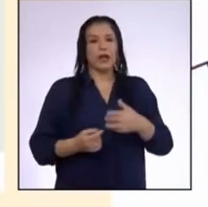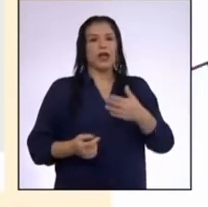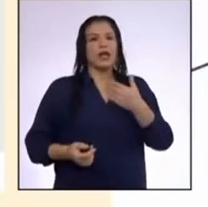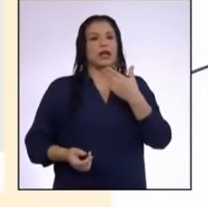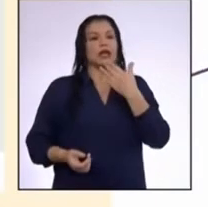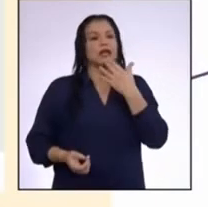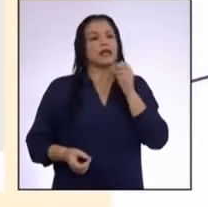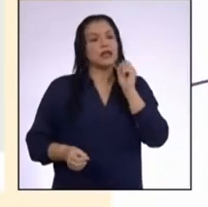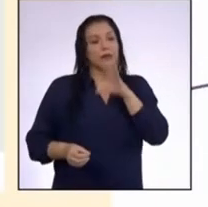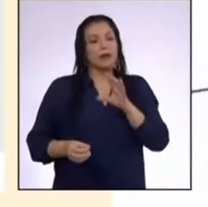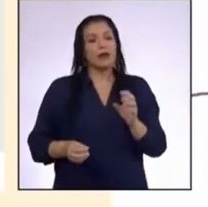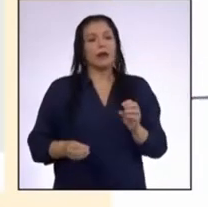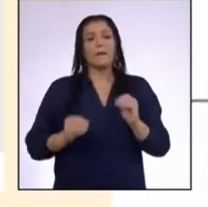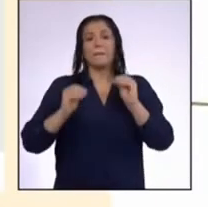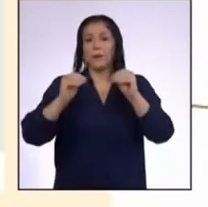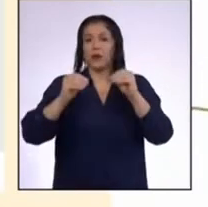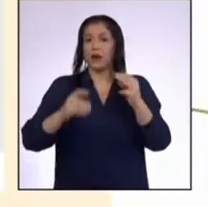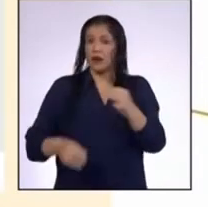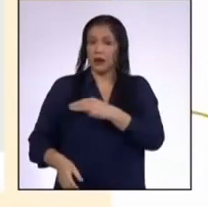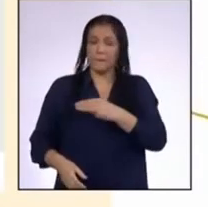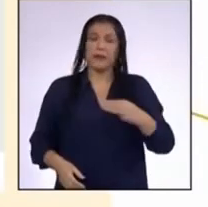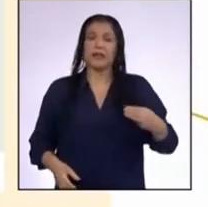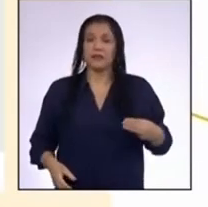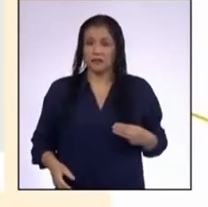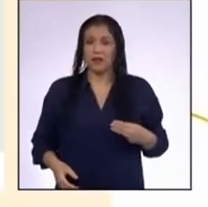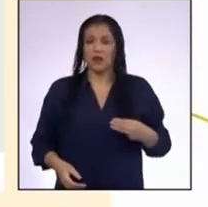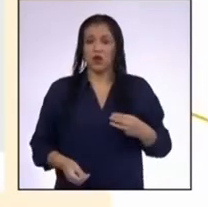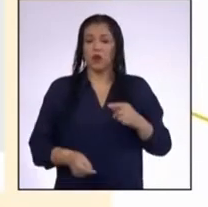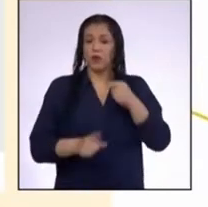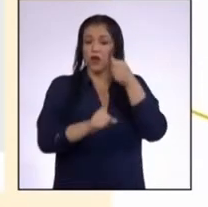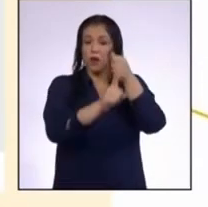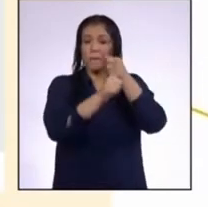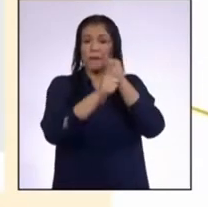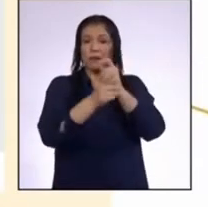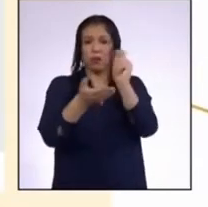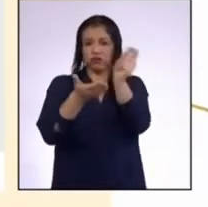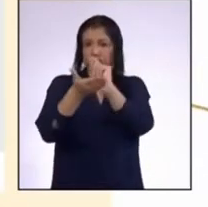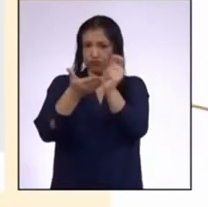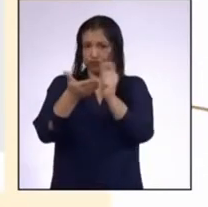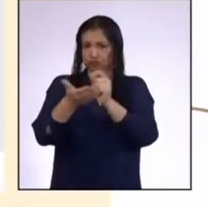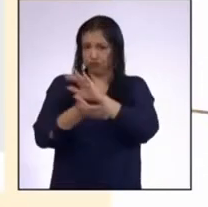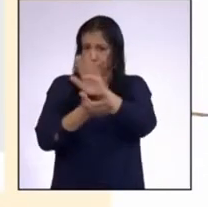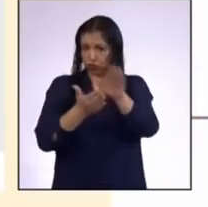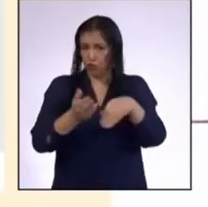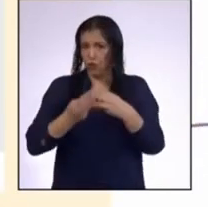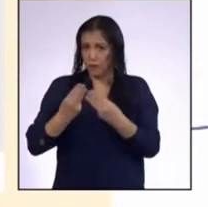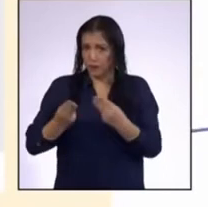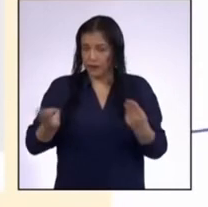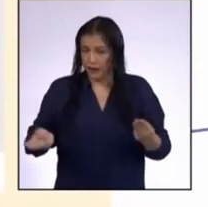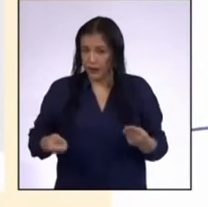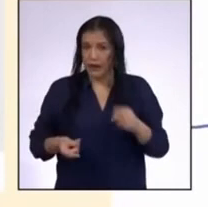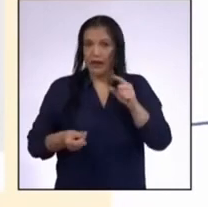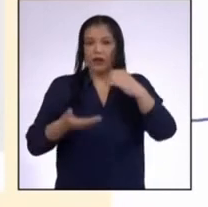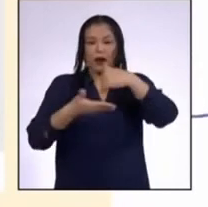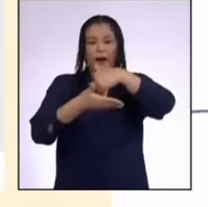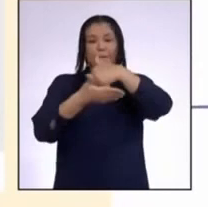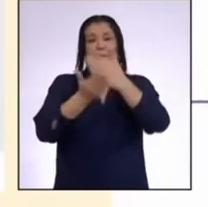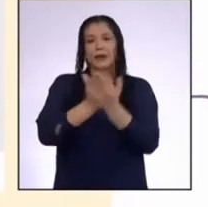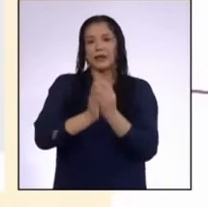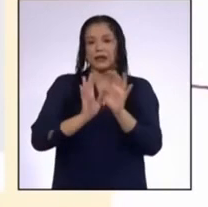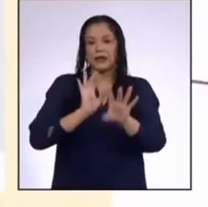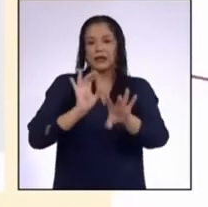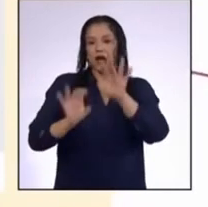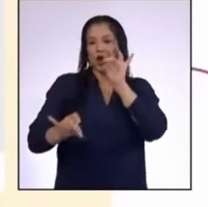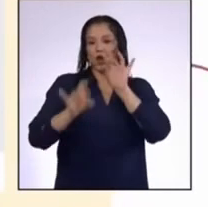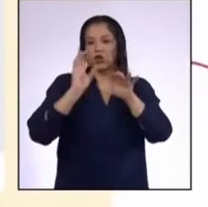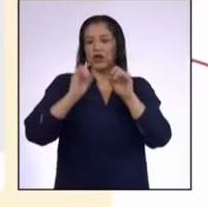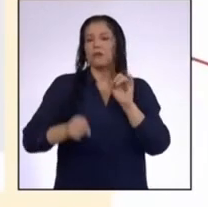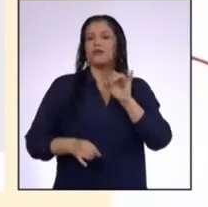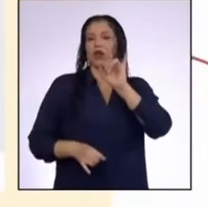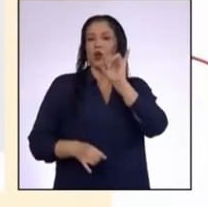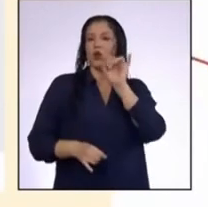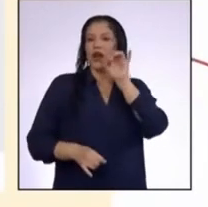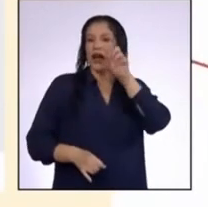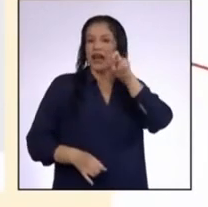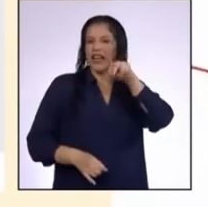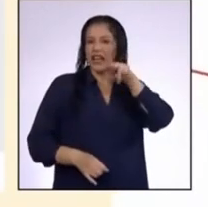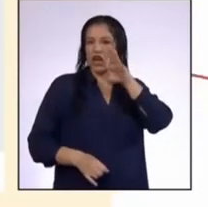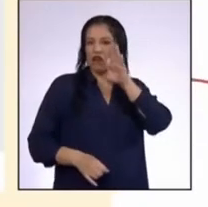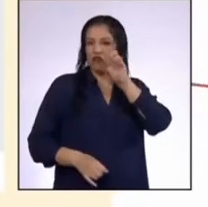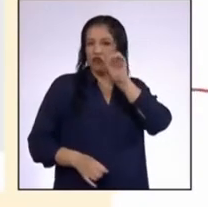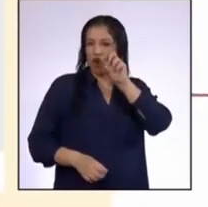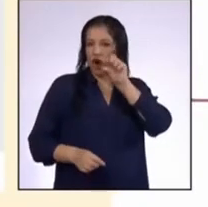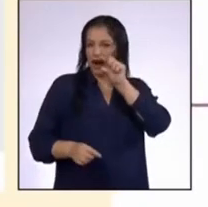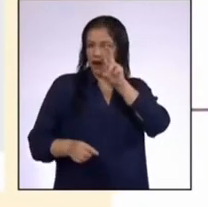también mencionan al Ministerio como autor del material Estas son las partes que encontramos en una infografía